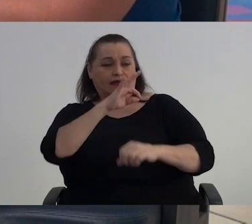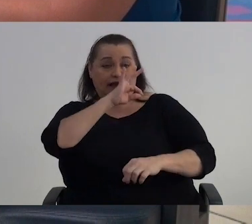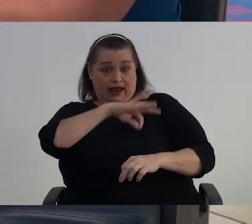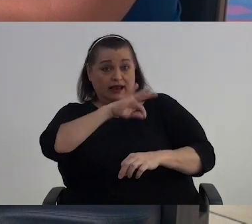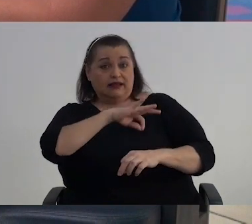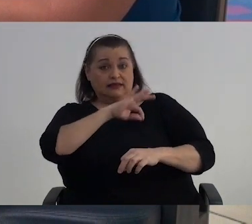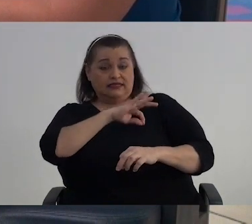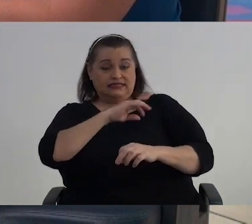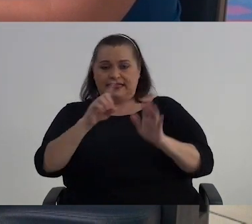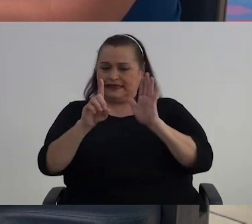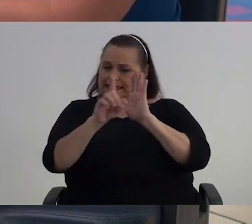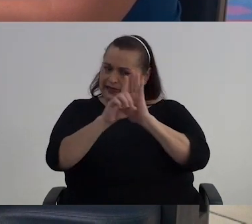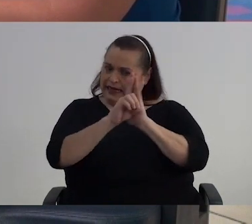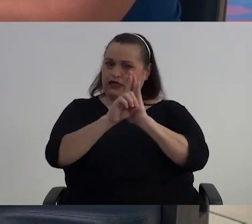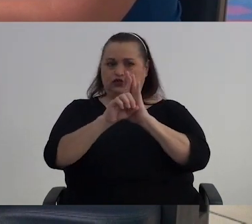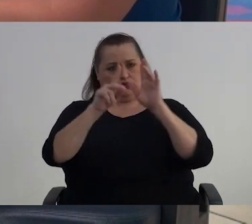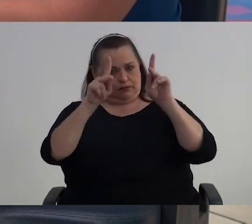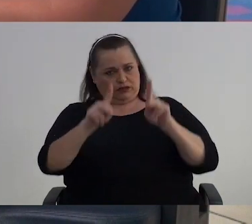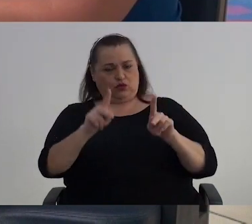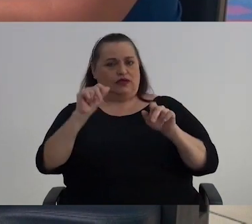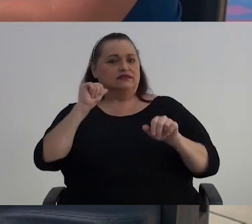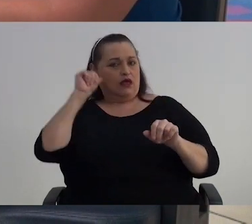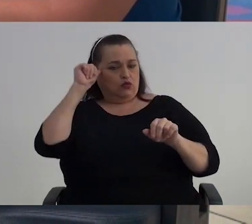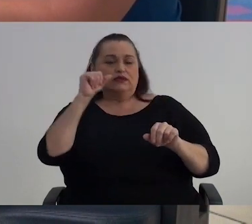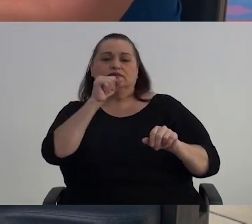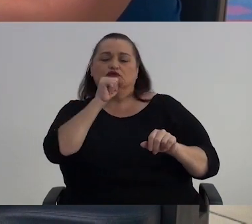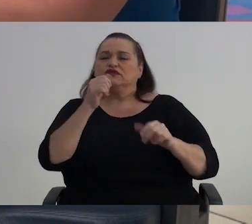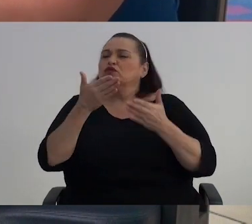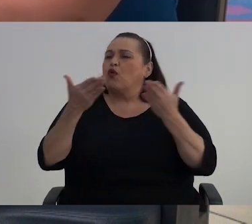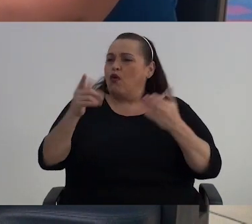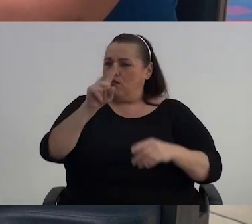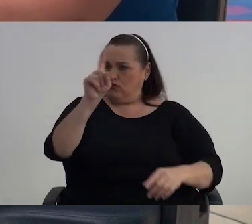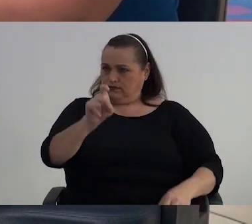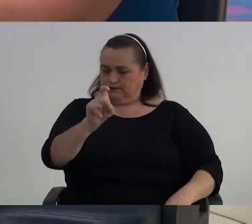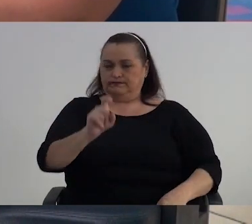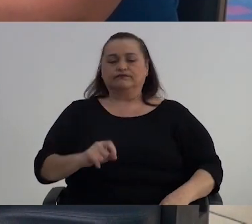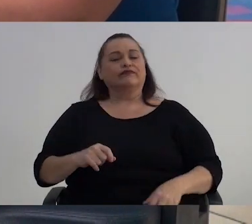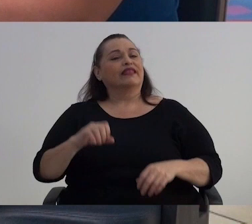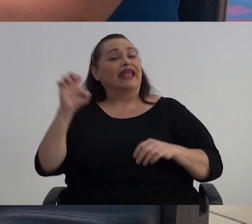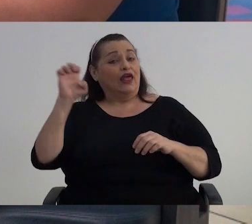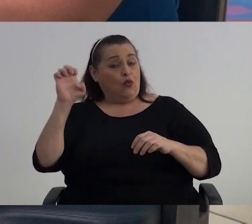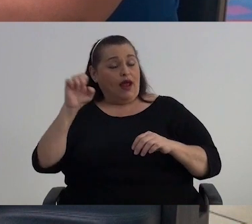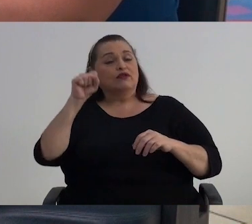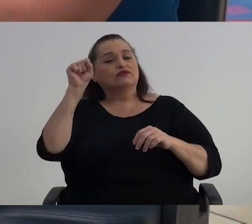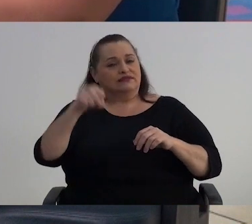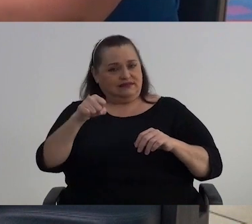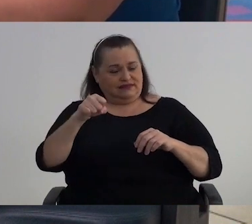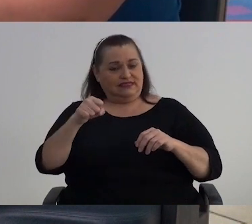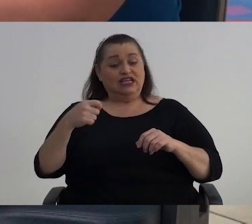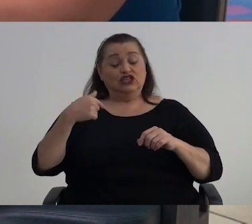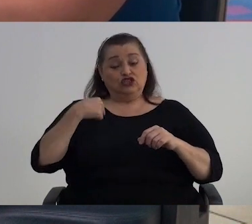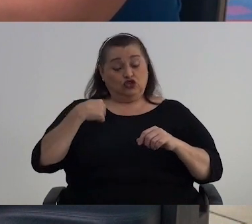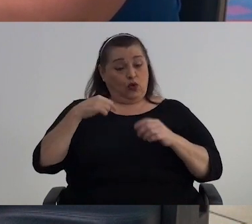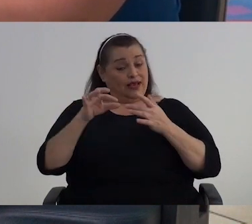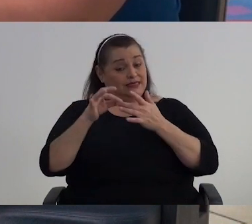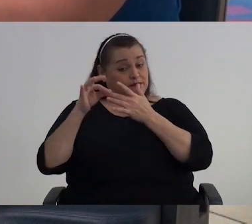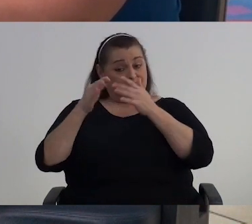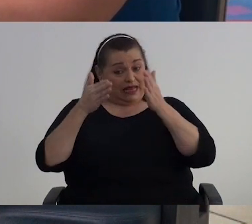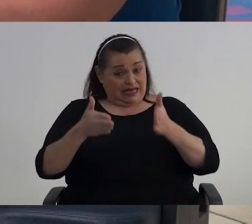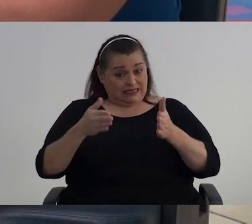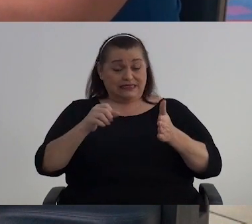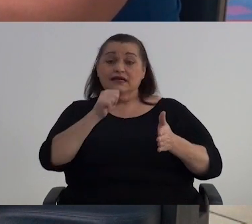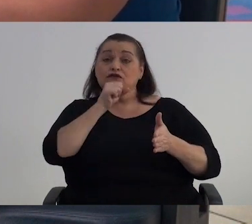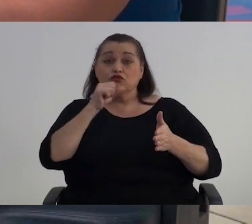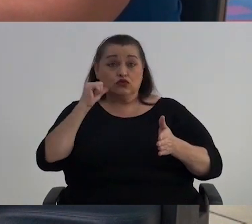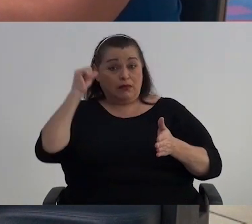garantizar Los derechos De las personas adultas Y mayores Eduardo Como gerontóloga Que es el